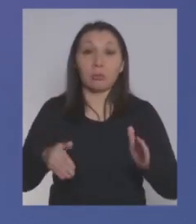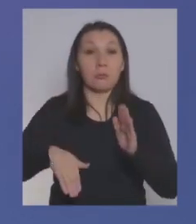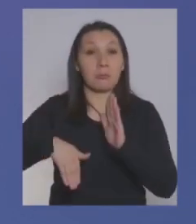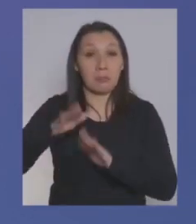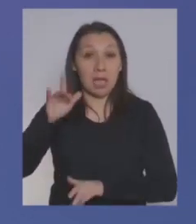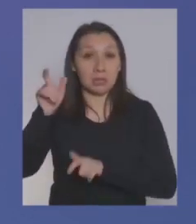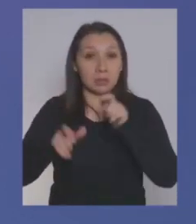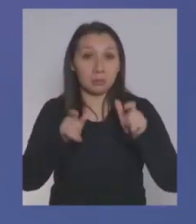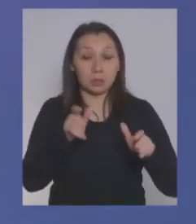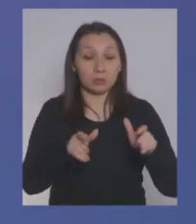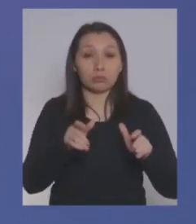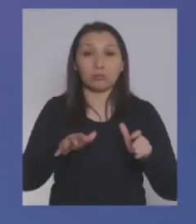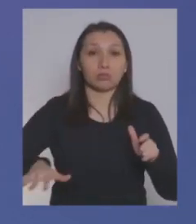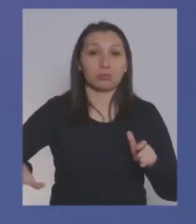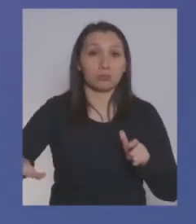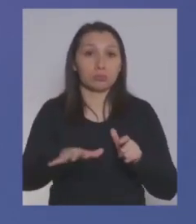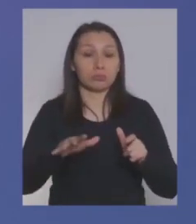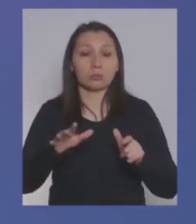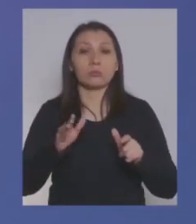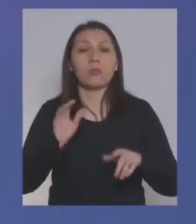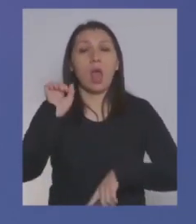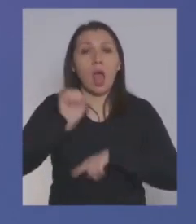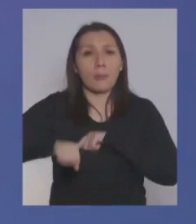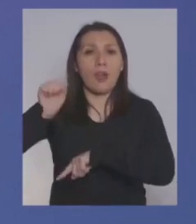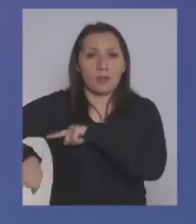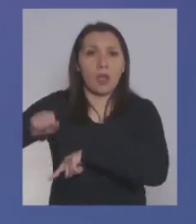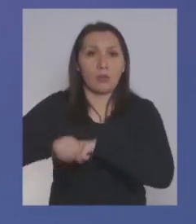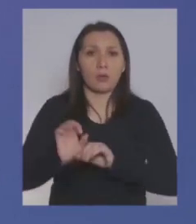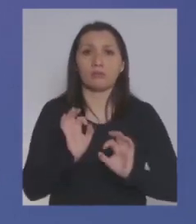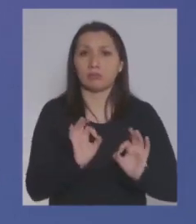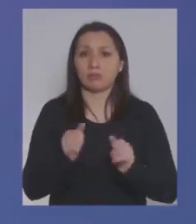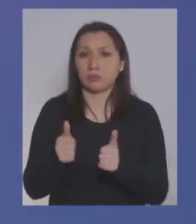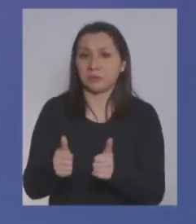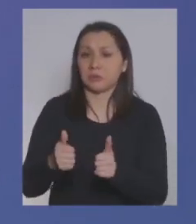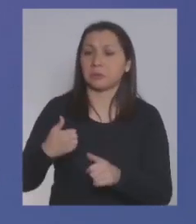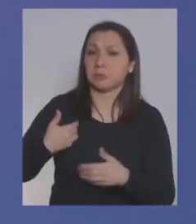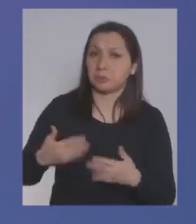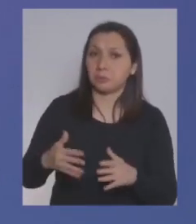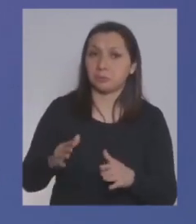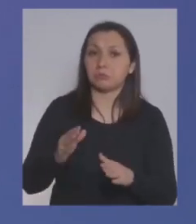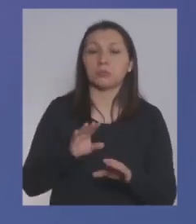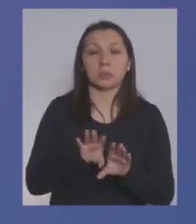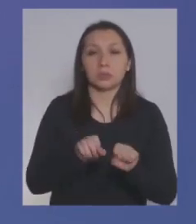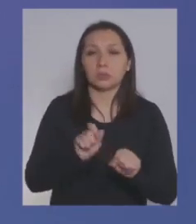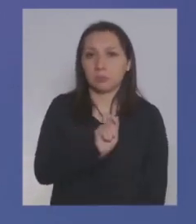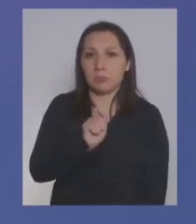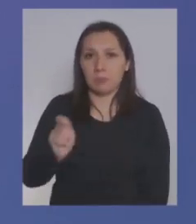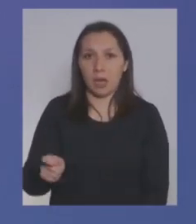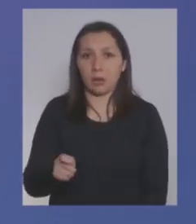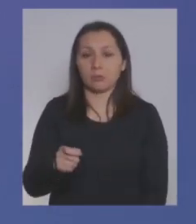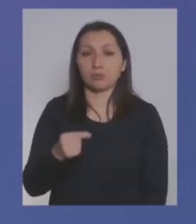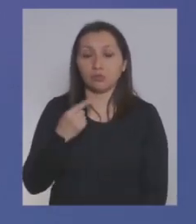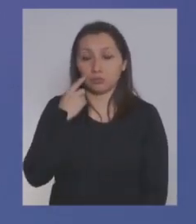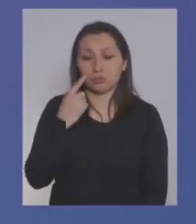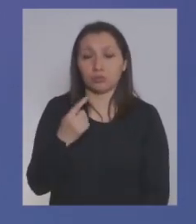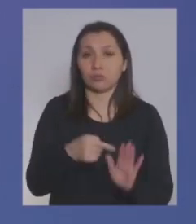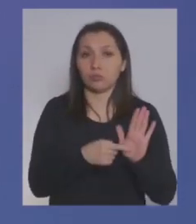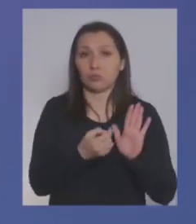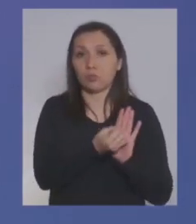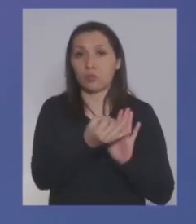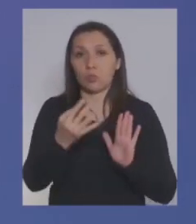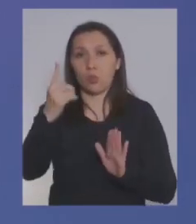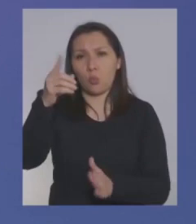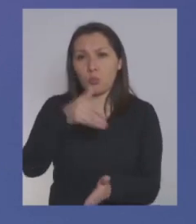la inmensa mayoría de los casos han sido aprobados correctamente, ¿no es cierto?, y pagados. Yo he mostrado recién las cifras, tenemos